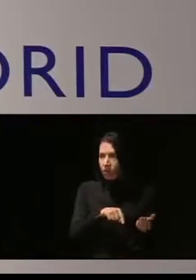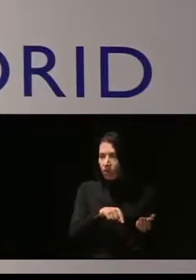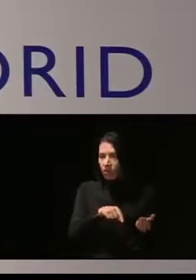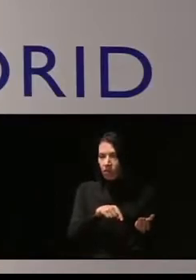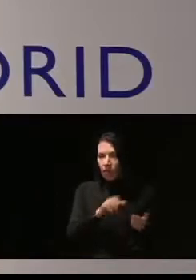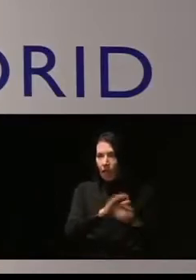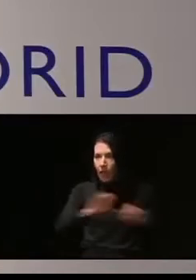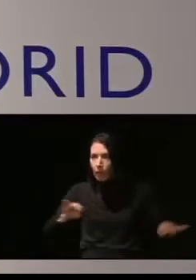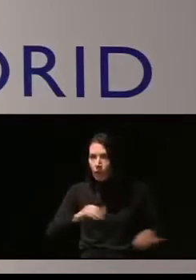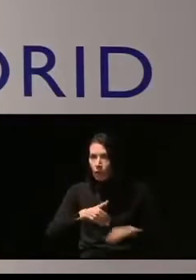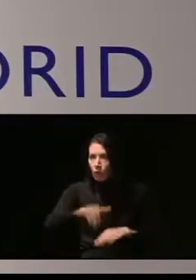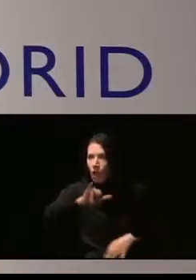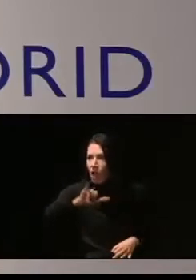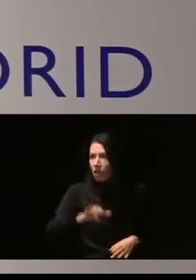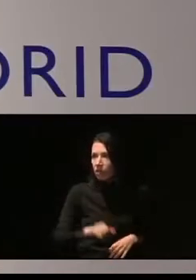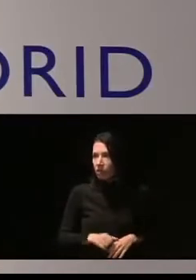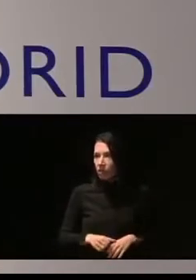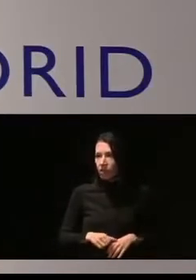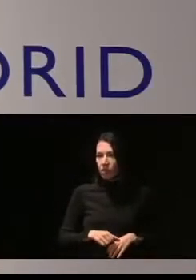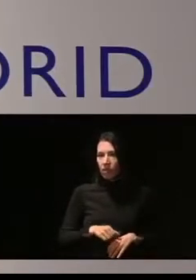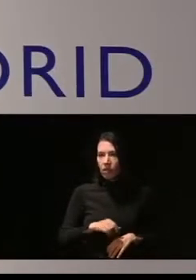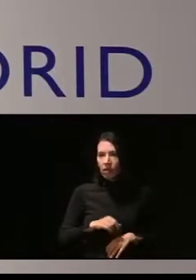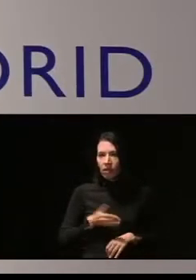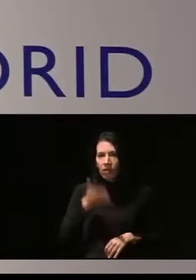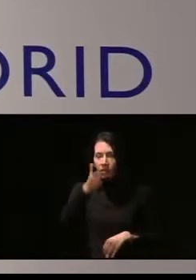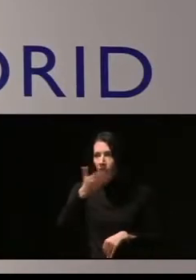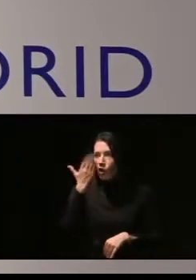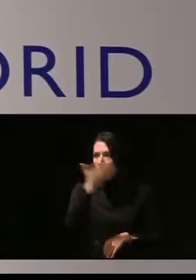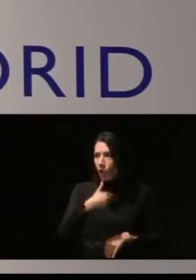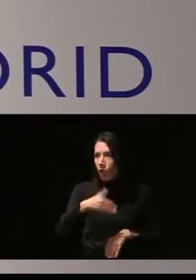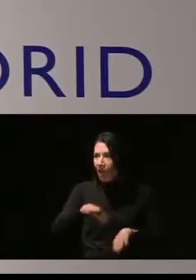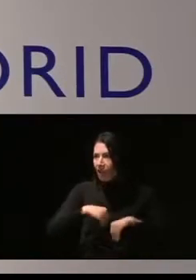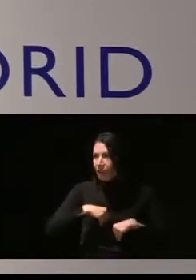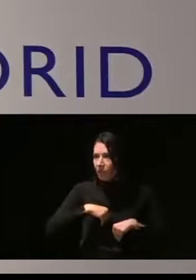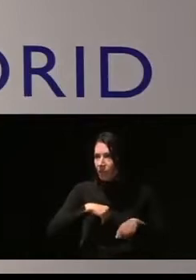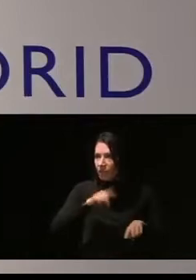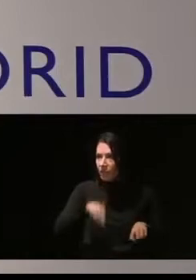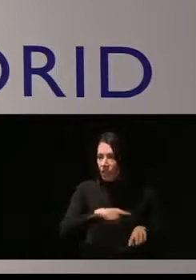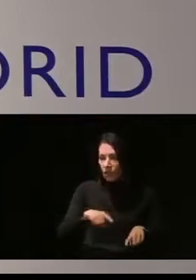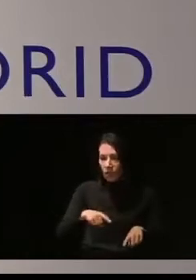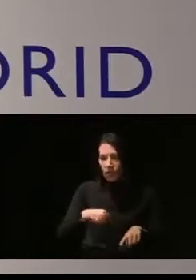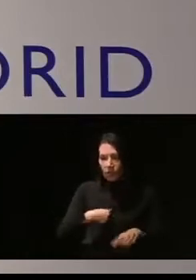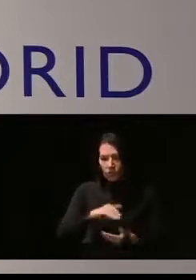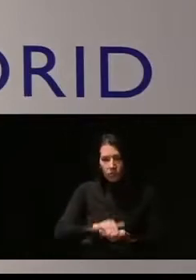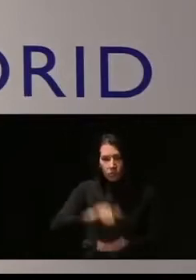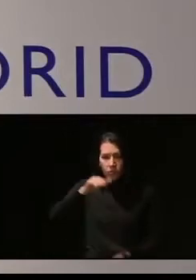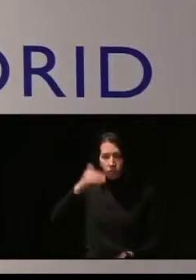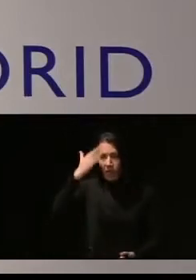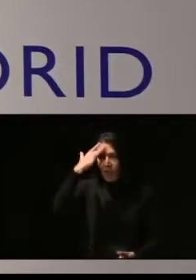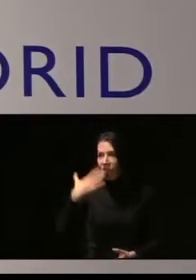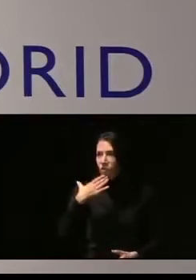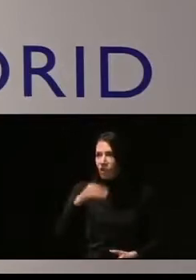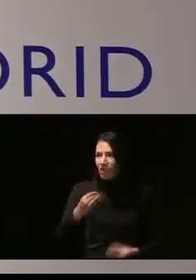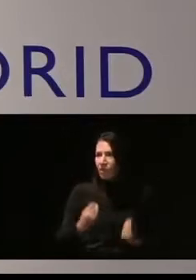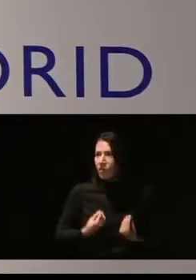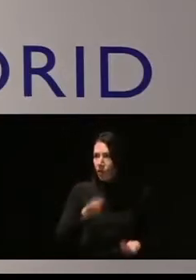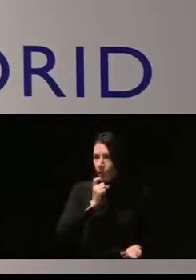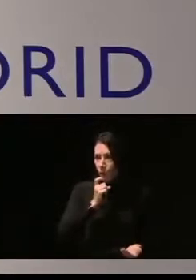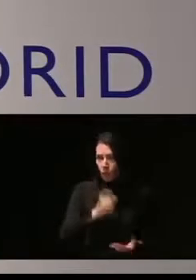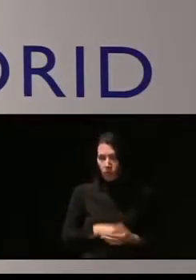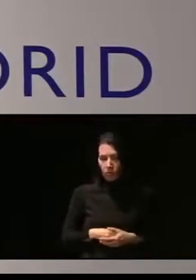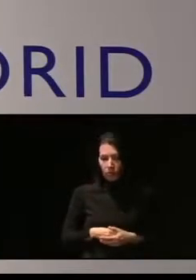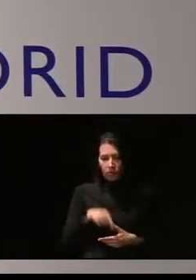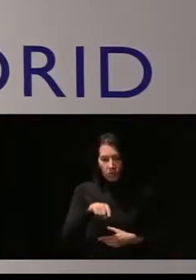tendrá amigos, cómo lo aceptarán en el cole, cómo será su vida de adolescente, cómo cómo tendrá o no